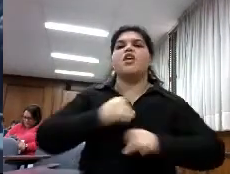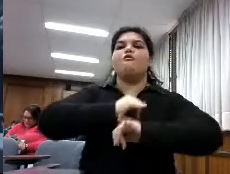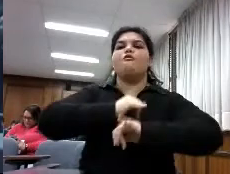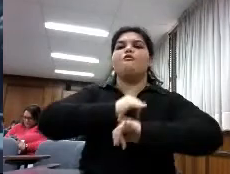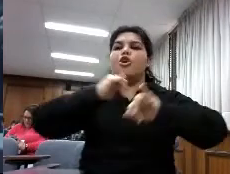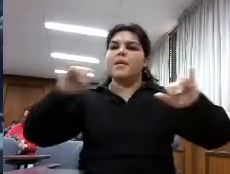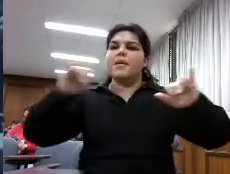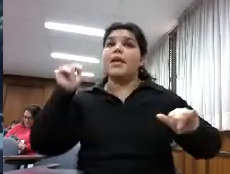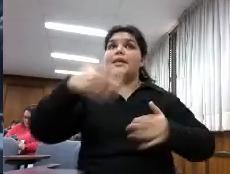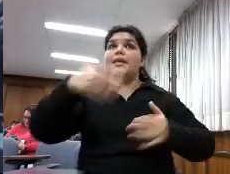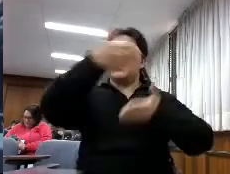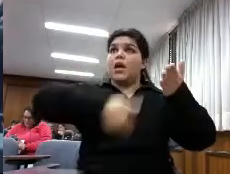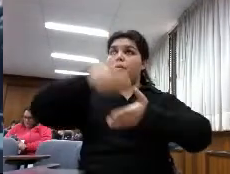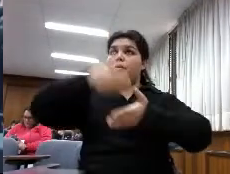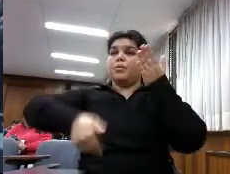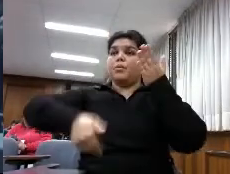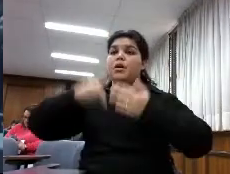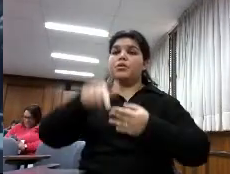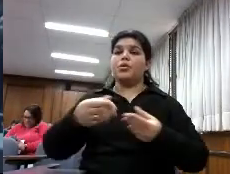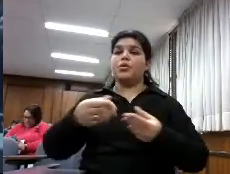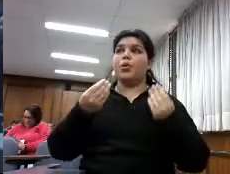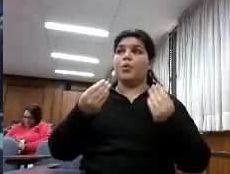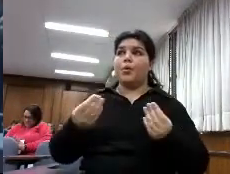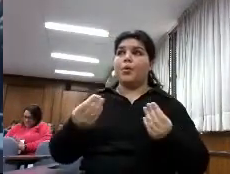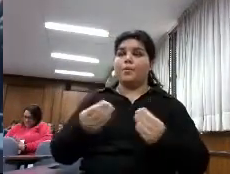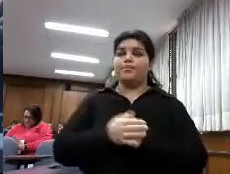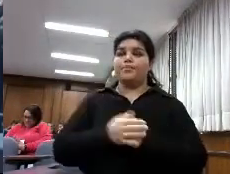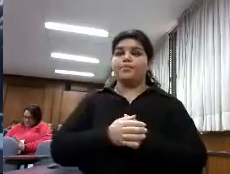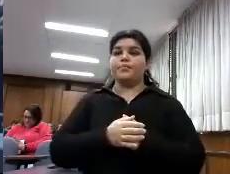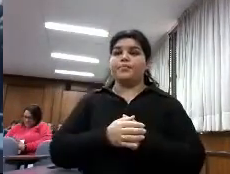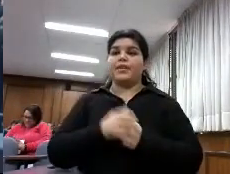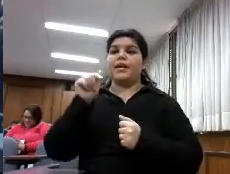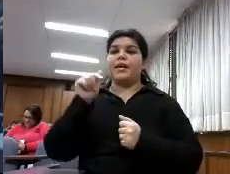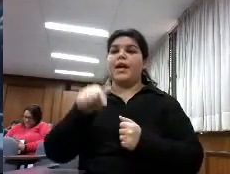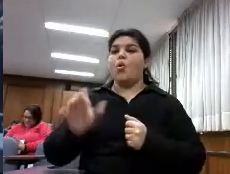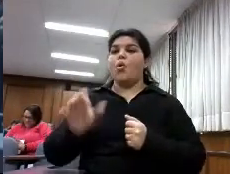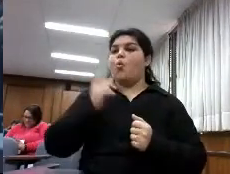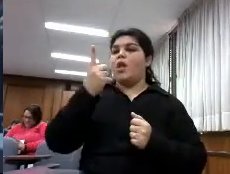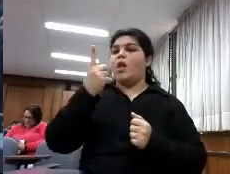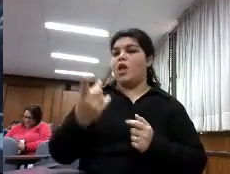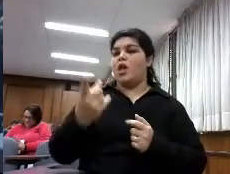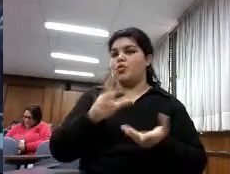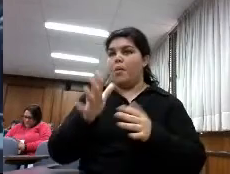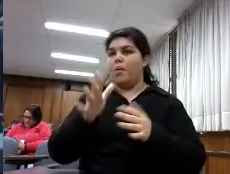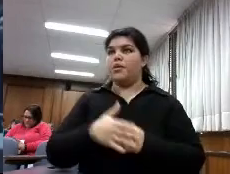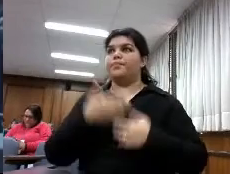trabajo en el que ha estado implicado durante más de un año gracias